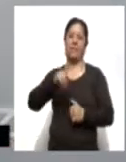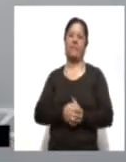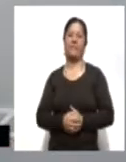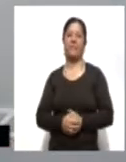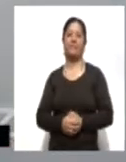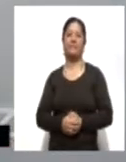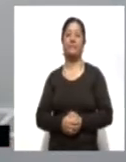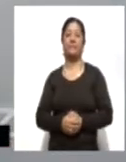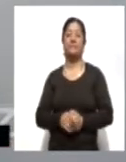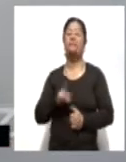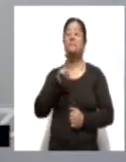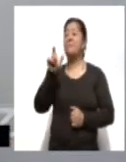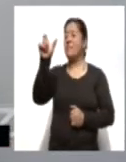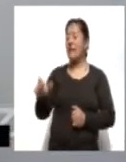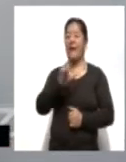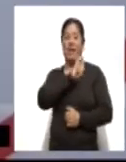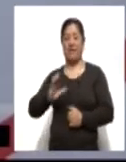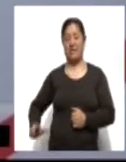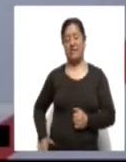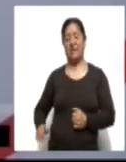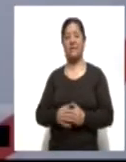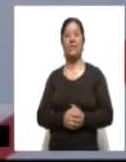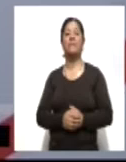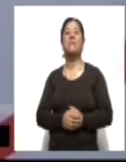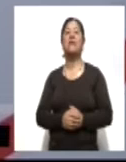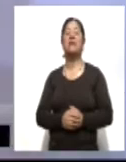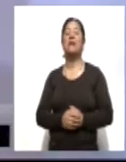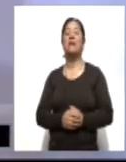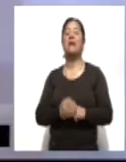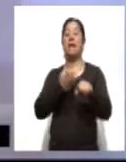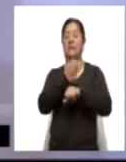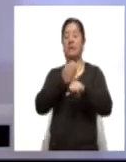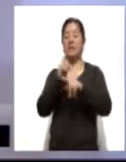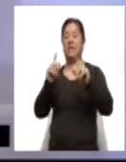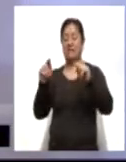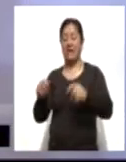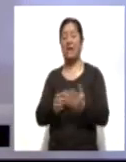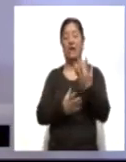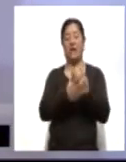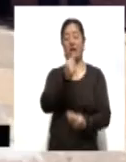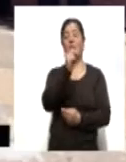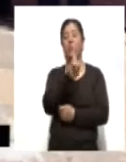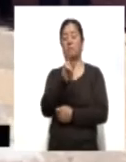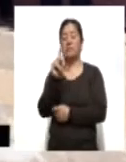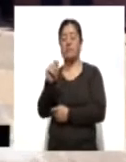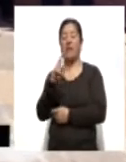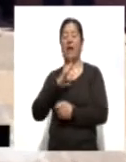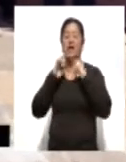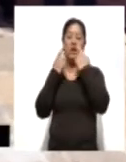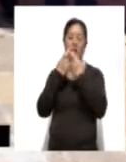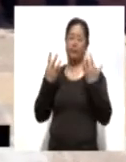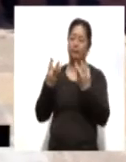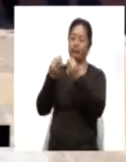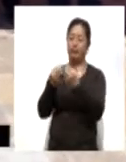La virtual candidata a la Gubernatura del Estado por la Coalición Unidos por Tlaxcala, Anabel Ábalos en Pualteca, se reunió este fin de semana con